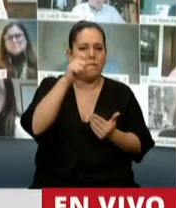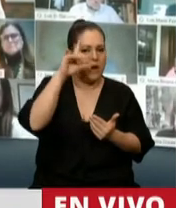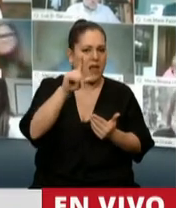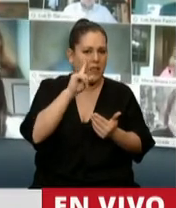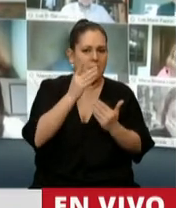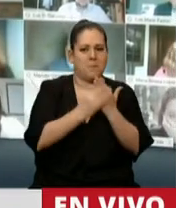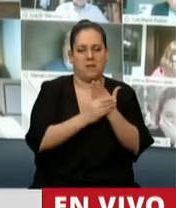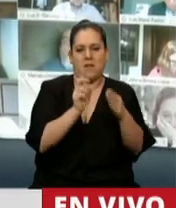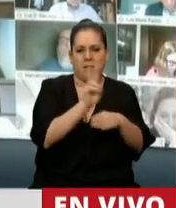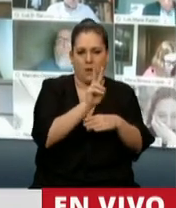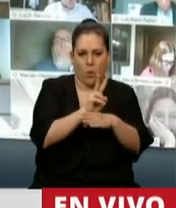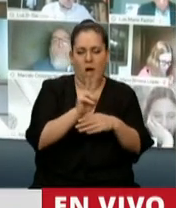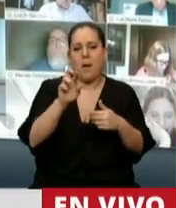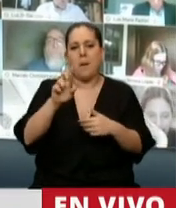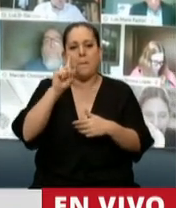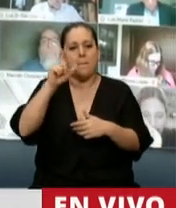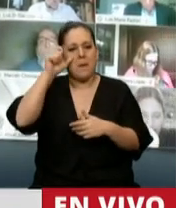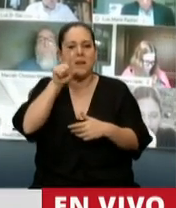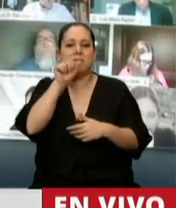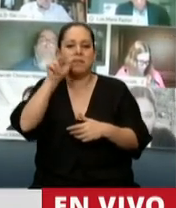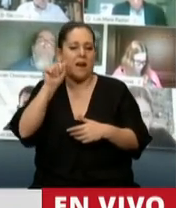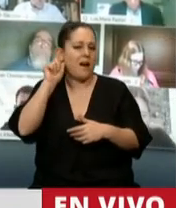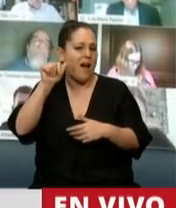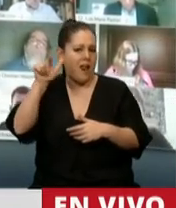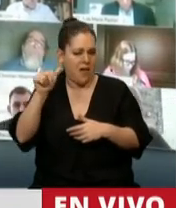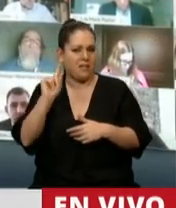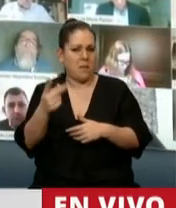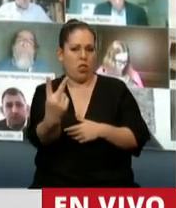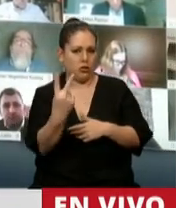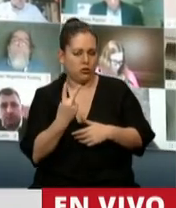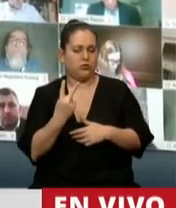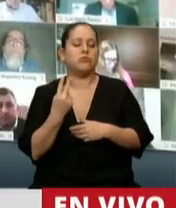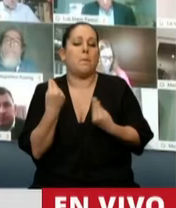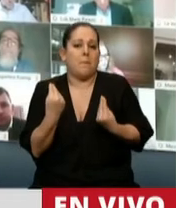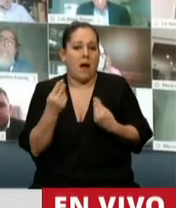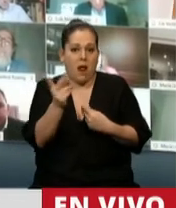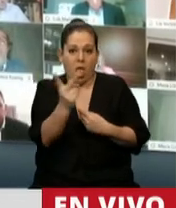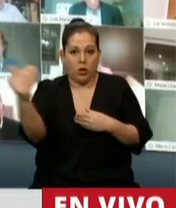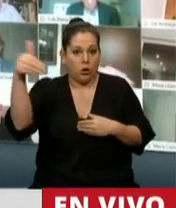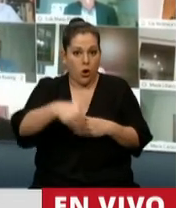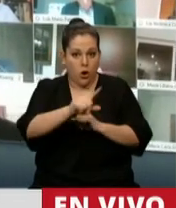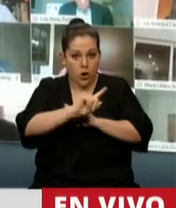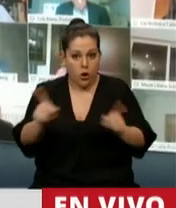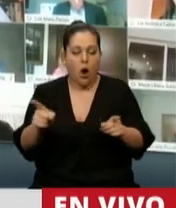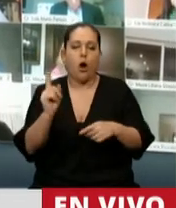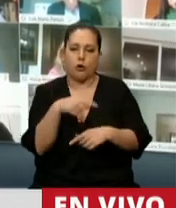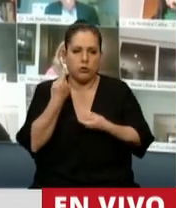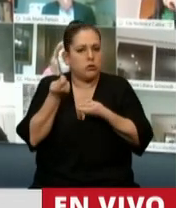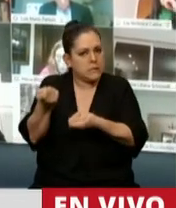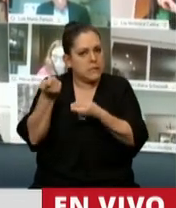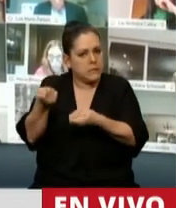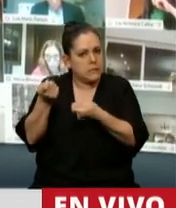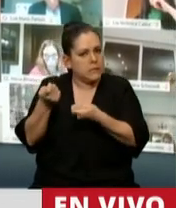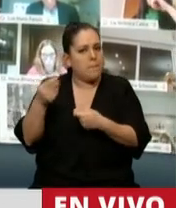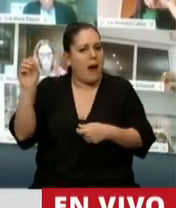Pietragala prontamente y también dejar abierta la posibilidad que en la medida que ellos no vengan nosotros vamos a seguir insistiendo.